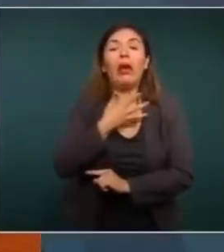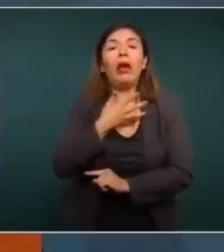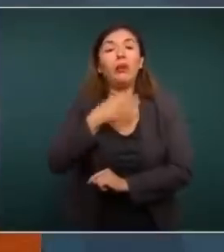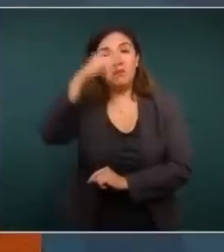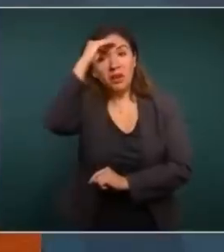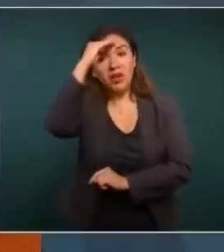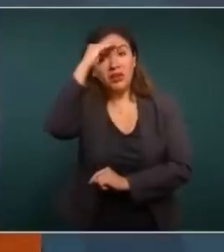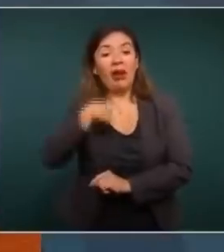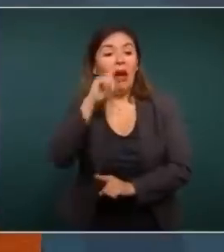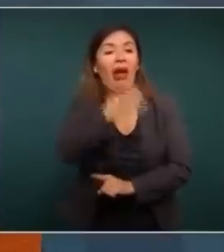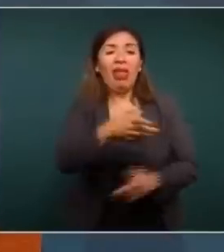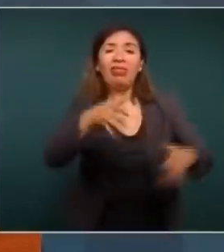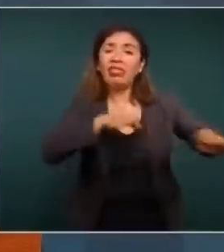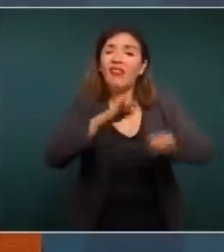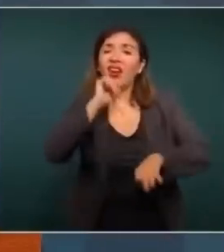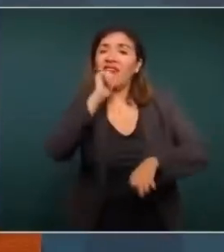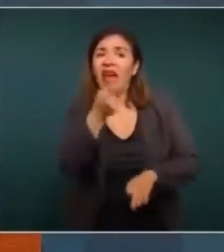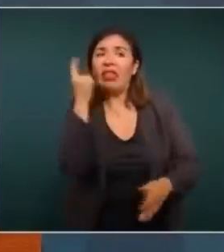no estamos trabajando.